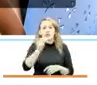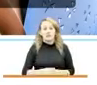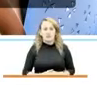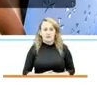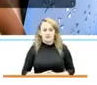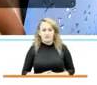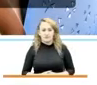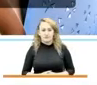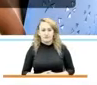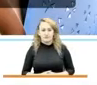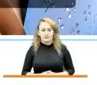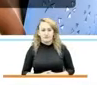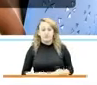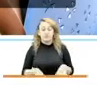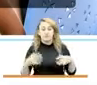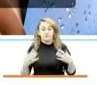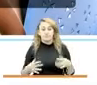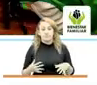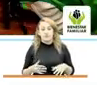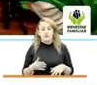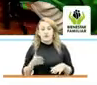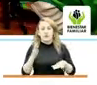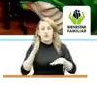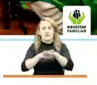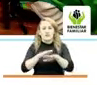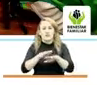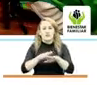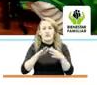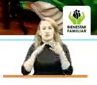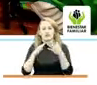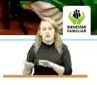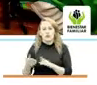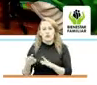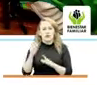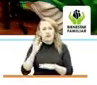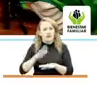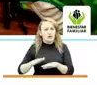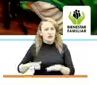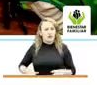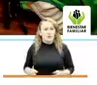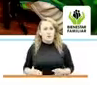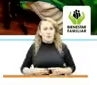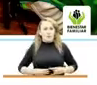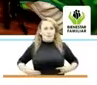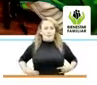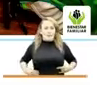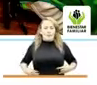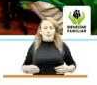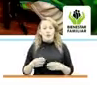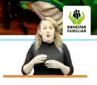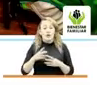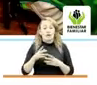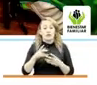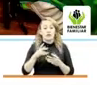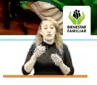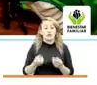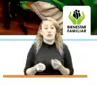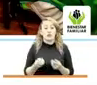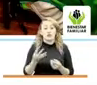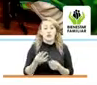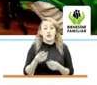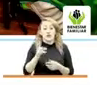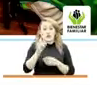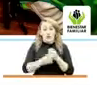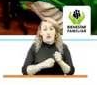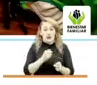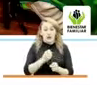Disminución de las notificaciones por muertes por desnutrición. En un año complejo logramos reducir la tasa de notificaciones de muertes por